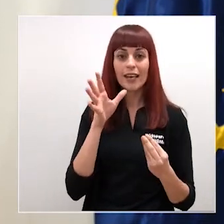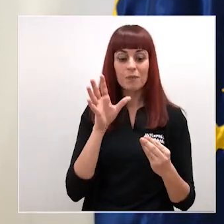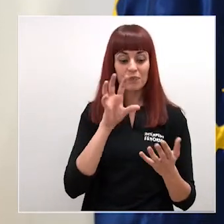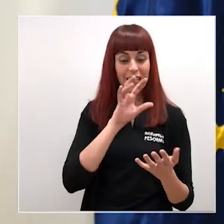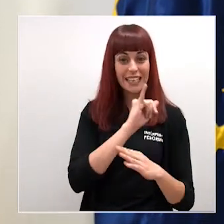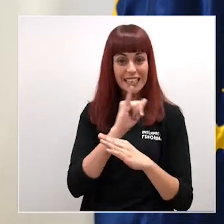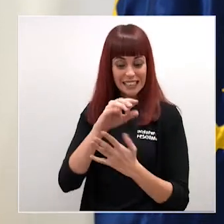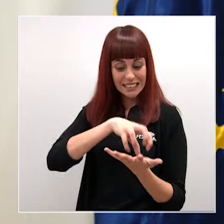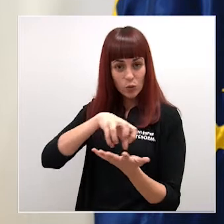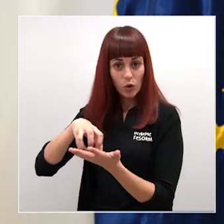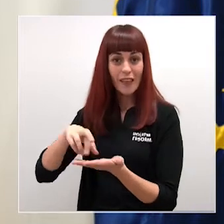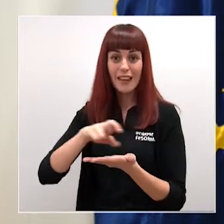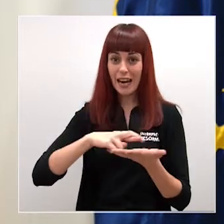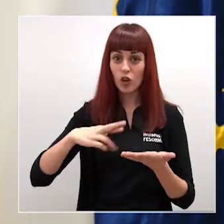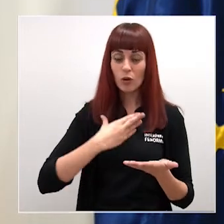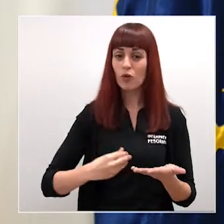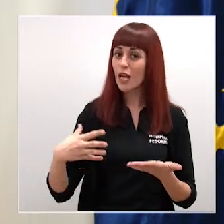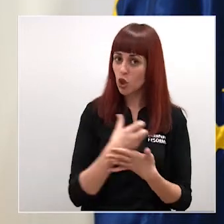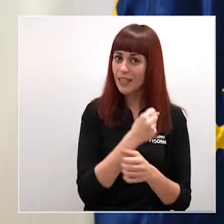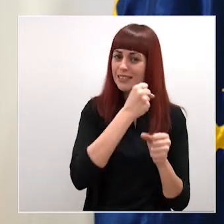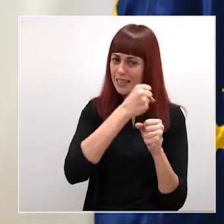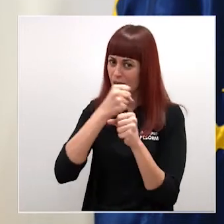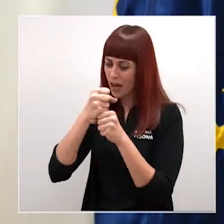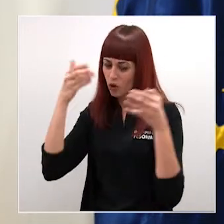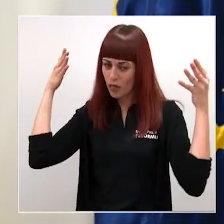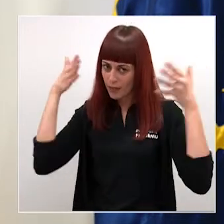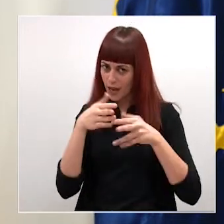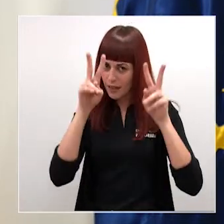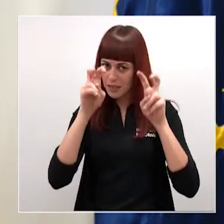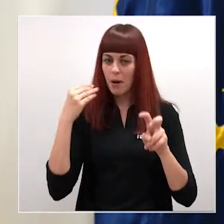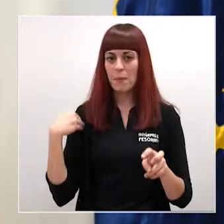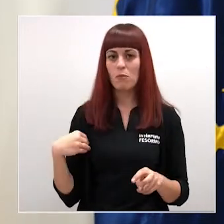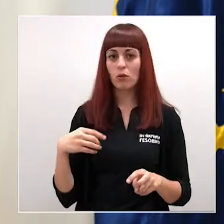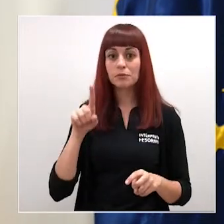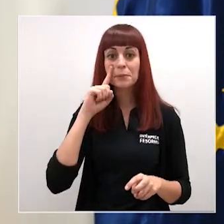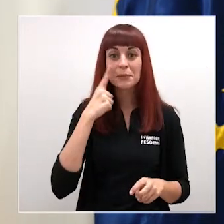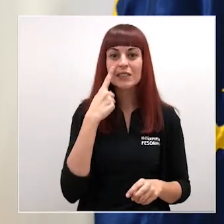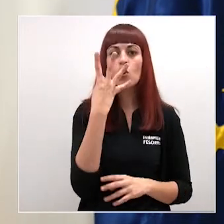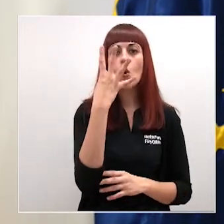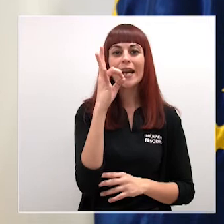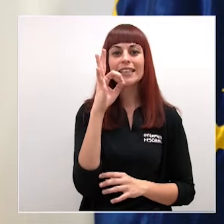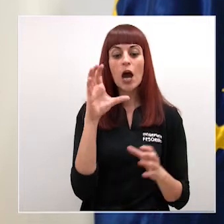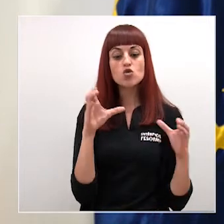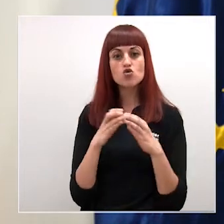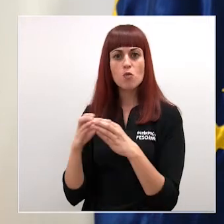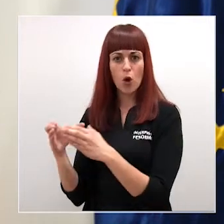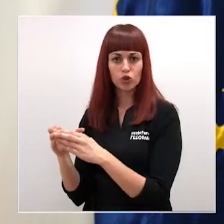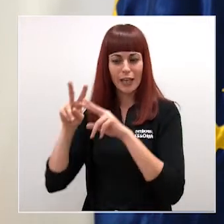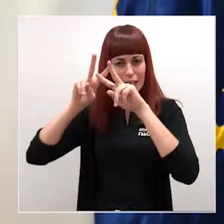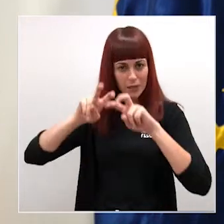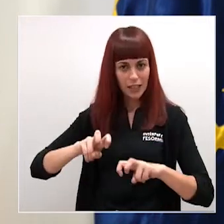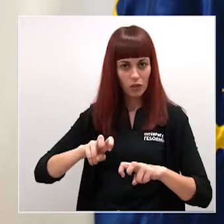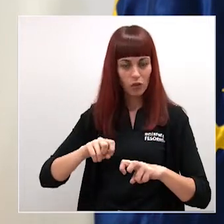trabajando en el COVID-19. De hecho se han identificado 40 grupos de investigación los cuales han presentado